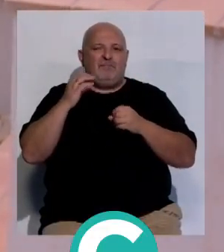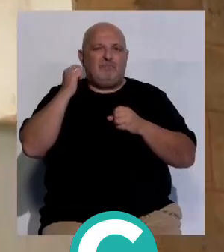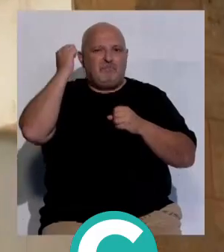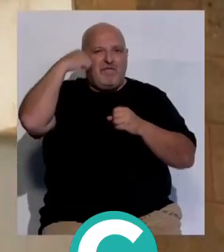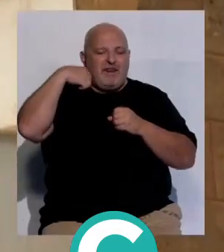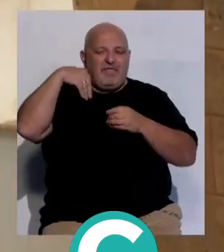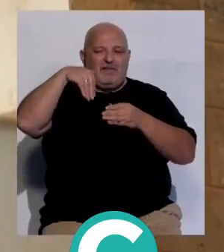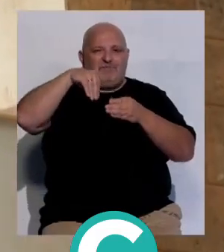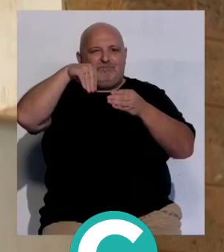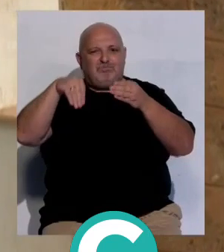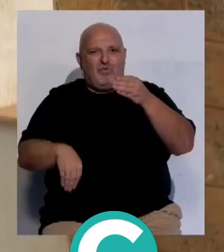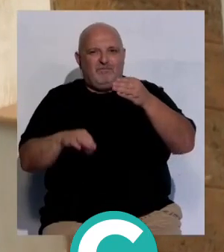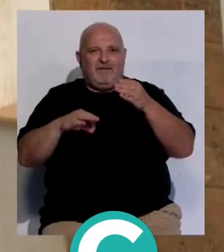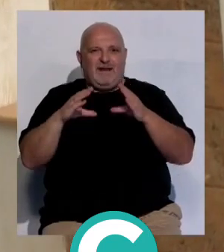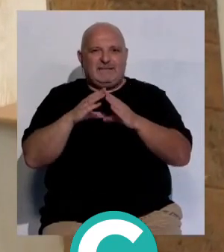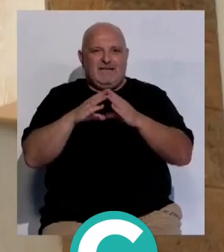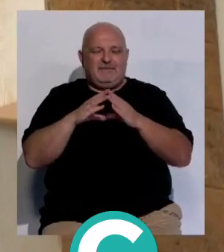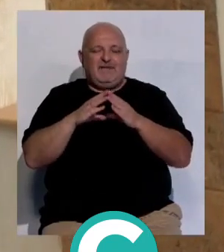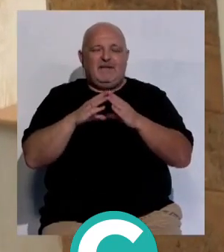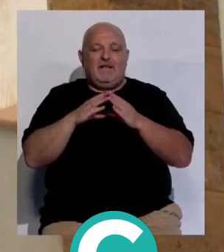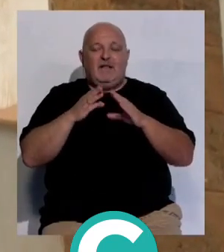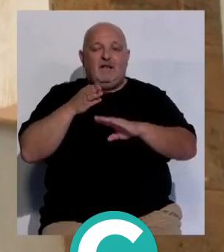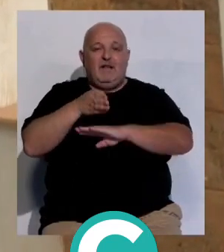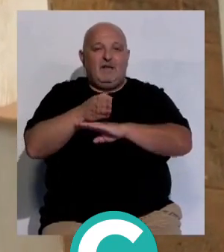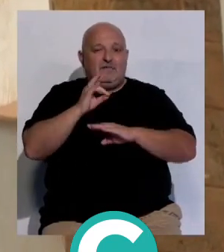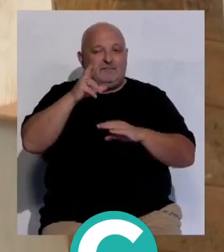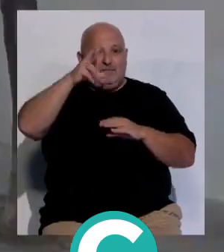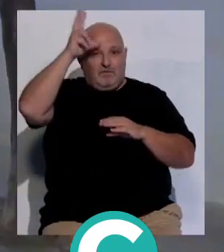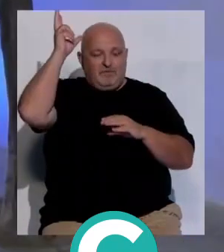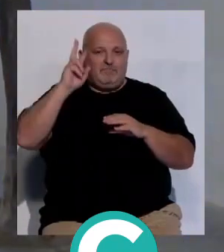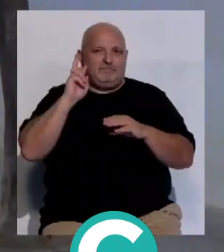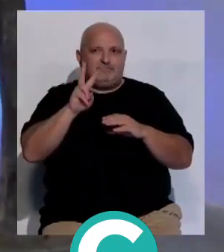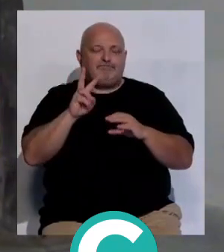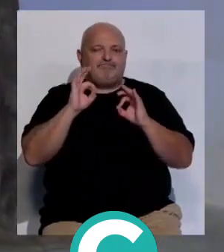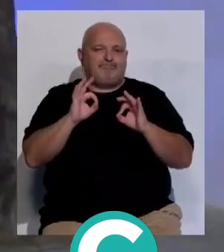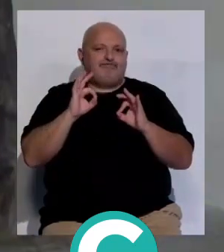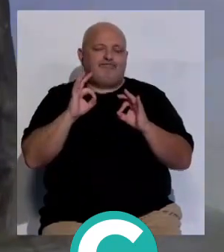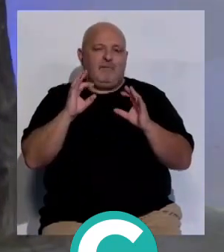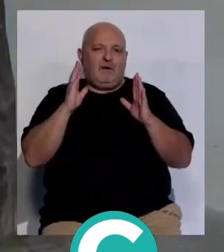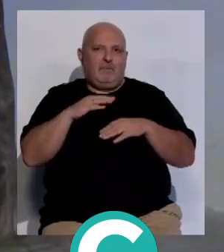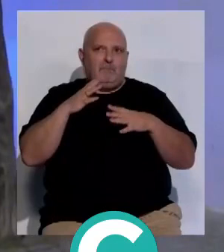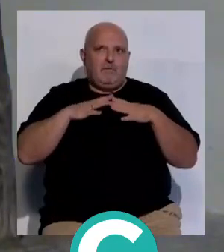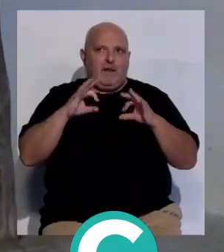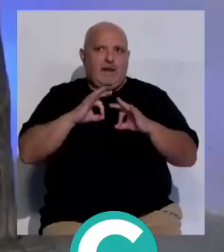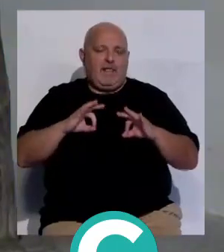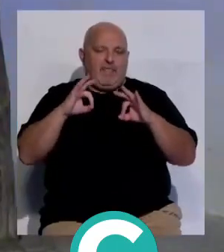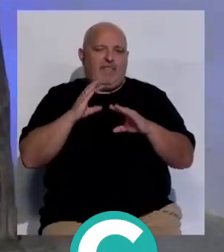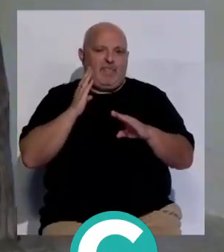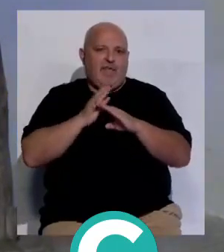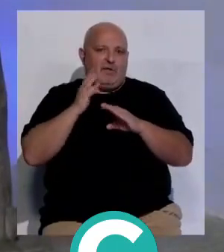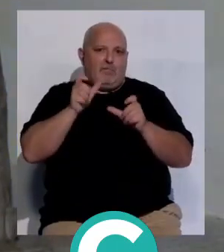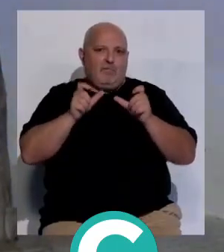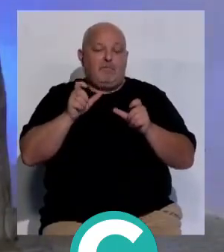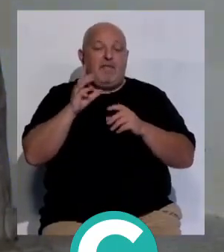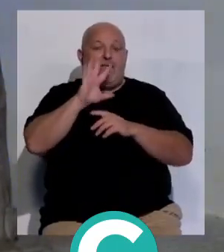al interior del templo. Cuando se personaron las fuerzas de seguridad cercionaron que no había ningún tipo de daño. Eso sí,